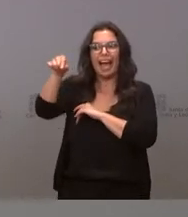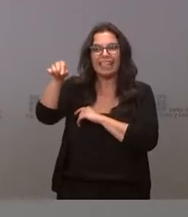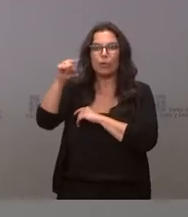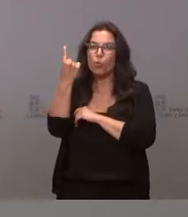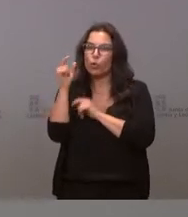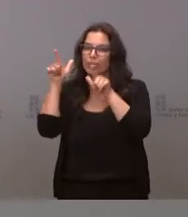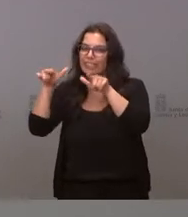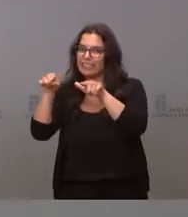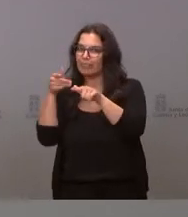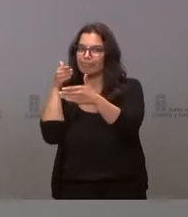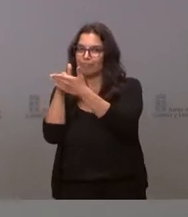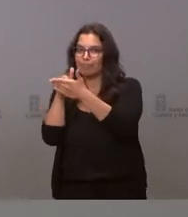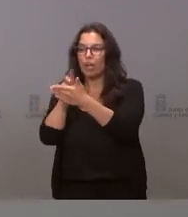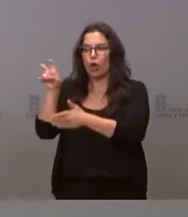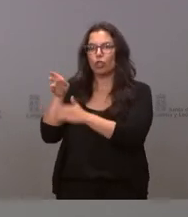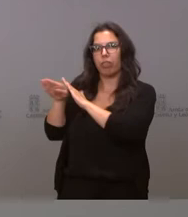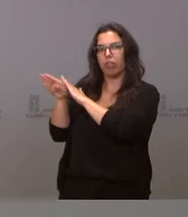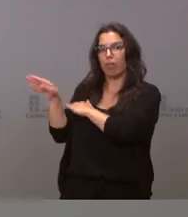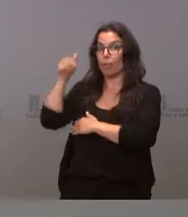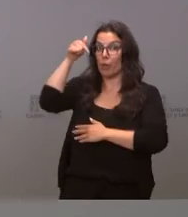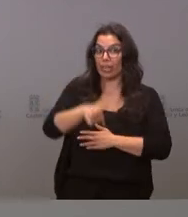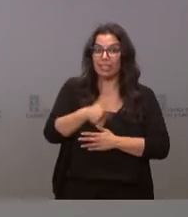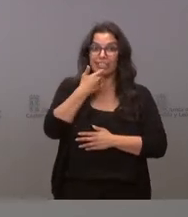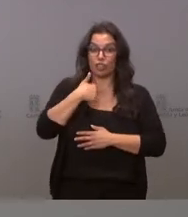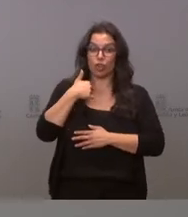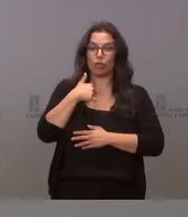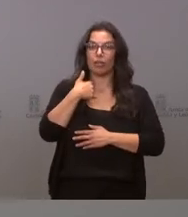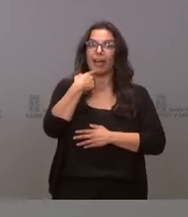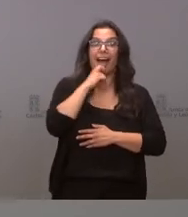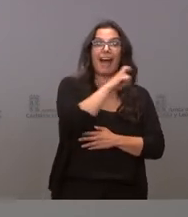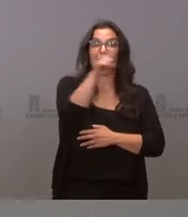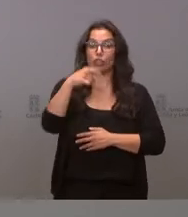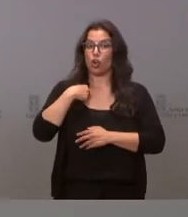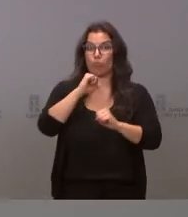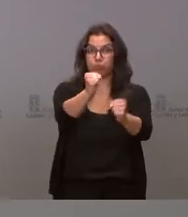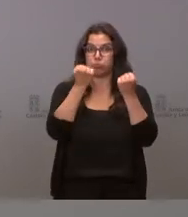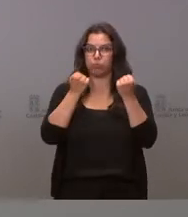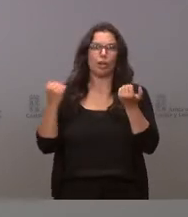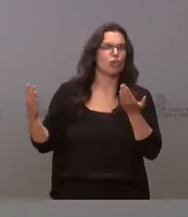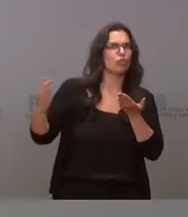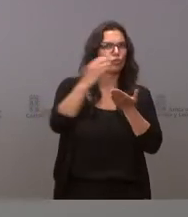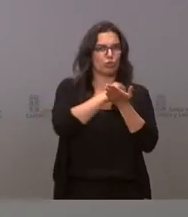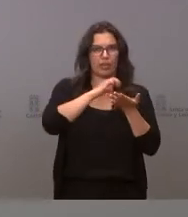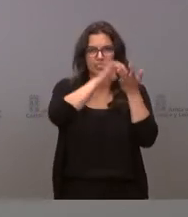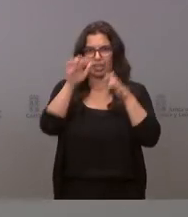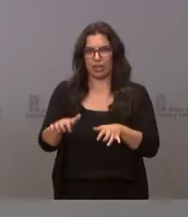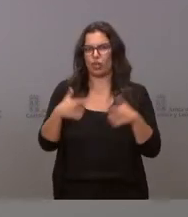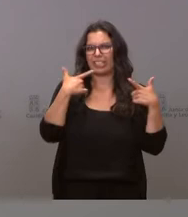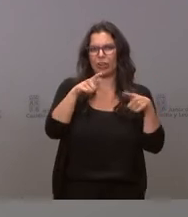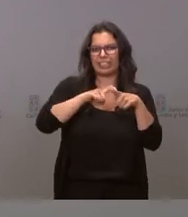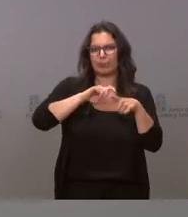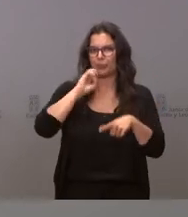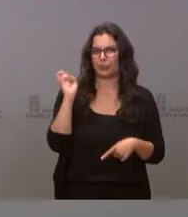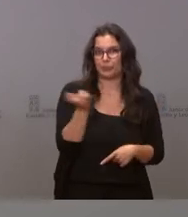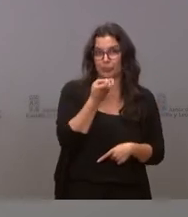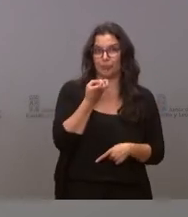establecimiento, pero aquí en Castilla y León quien se prohíbe lo hace en todo el territorio de la comunidad y para todo tipo de locales. Esto va en